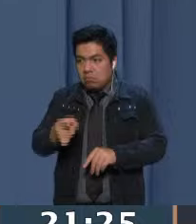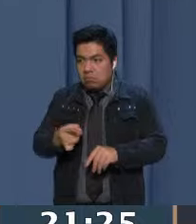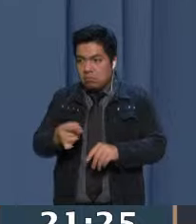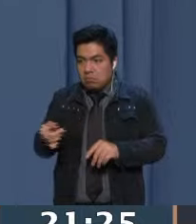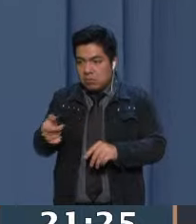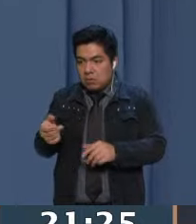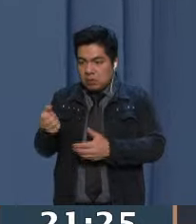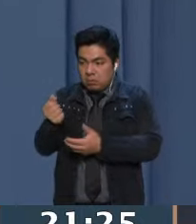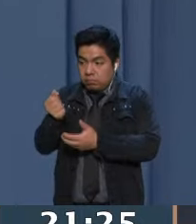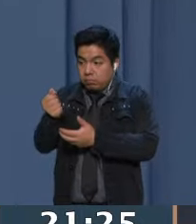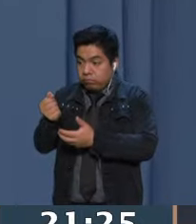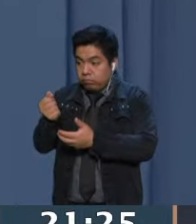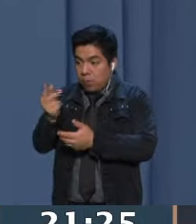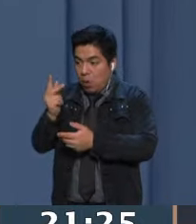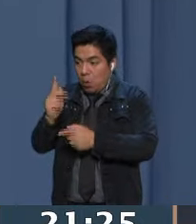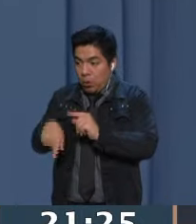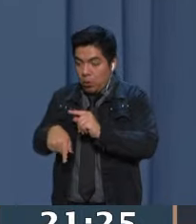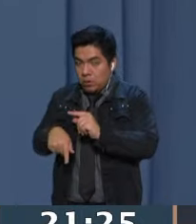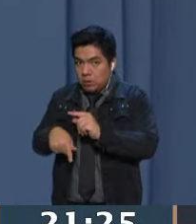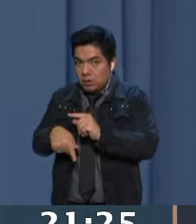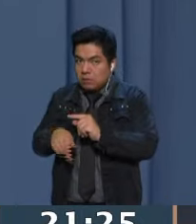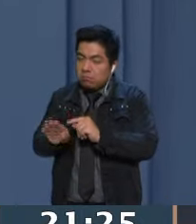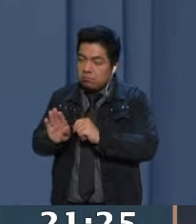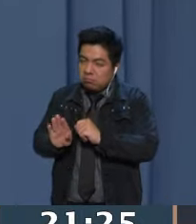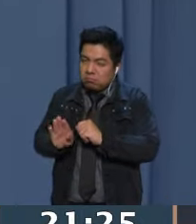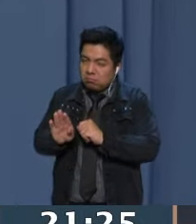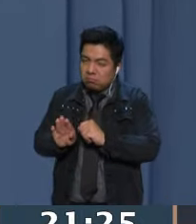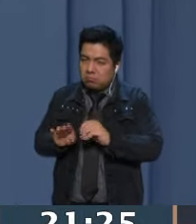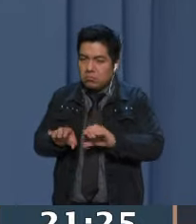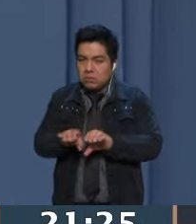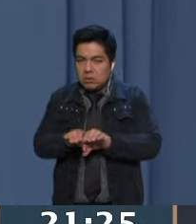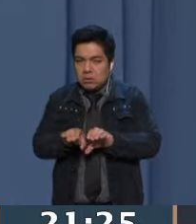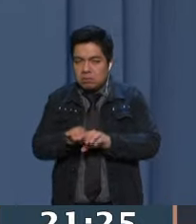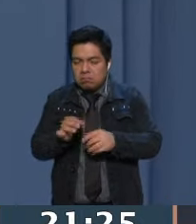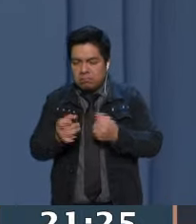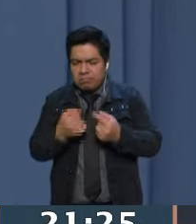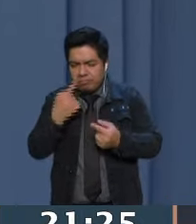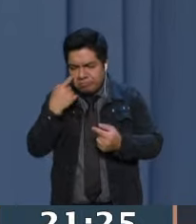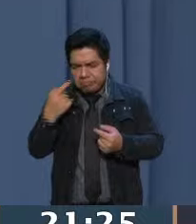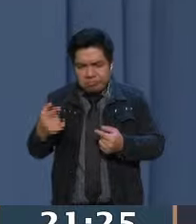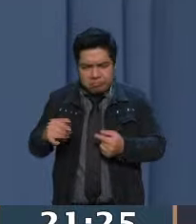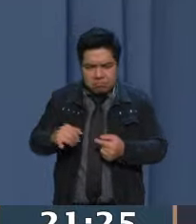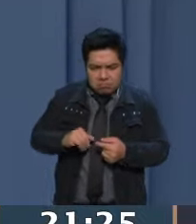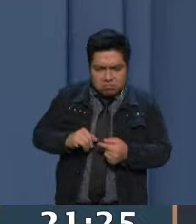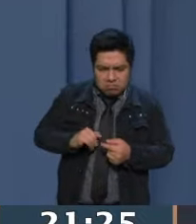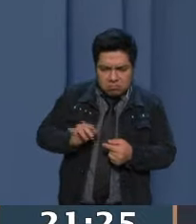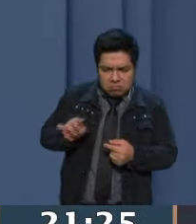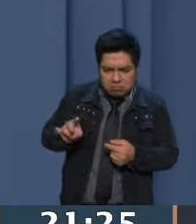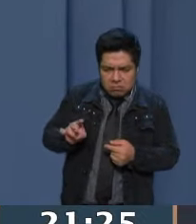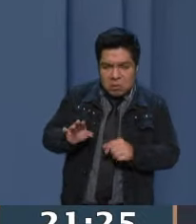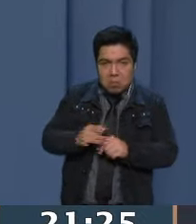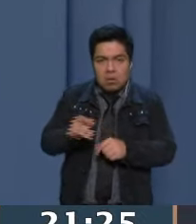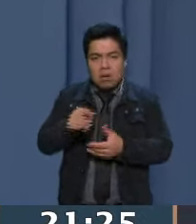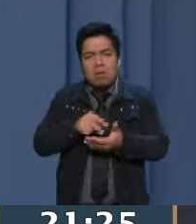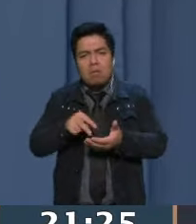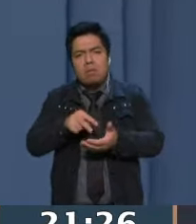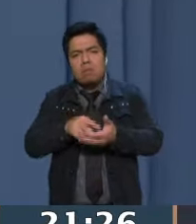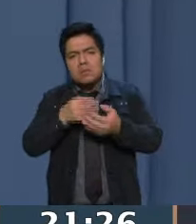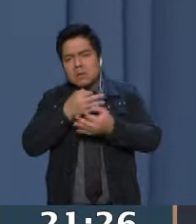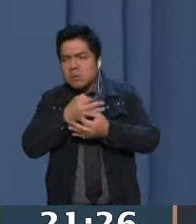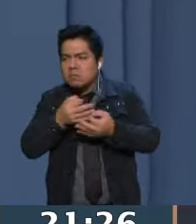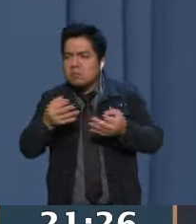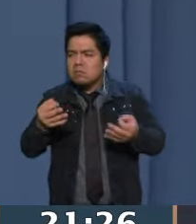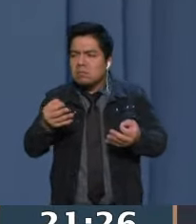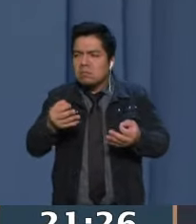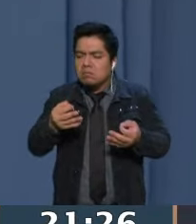ese presupuesto multimillonario. Entonces, francamente, esa es una de las cuestiones que a mí me llama mucho la atención en un discurso que se cancela